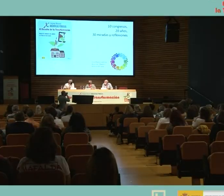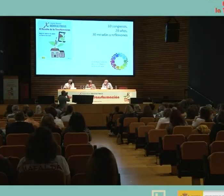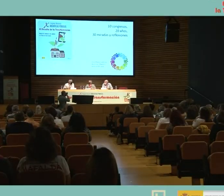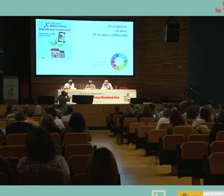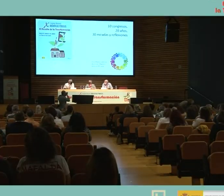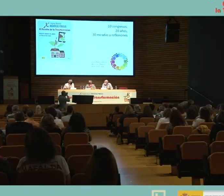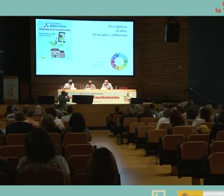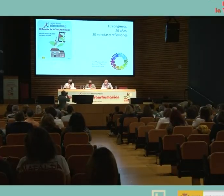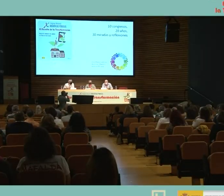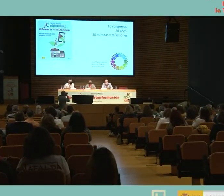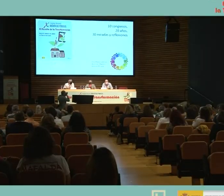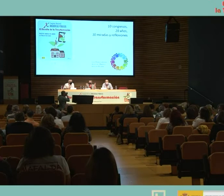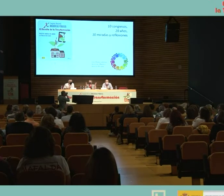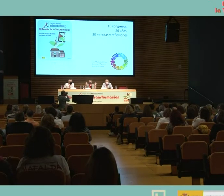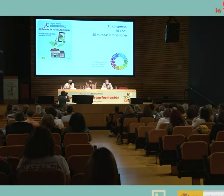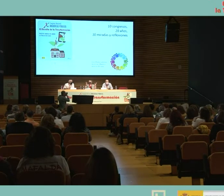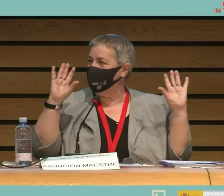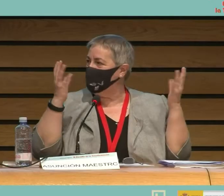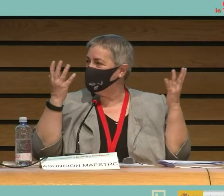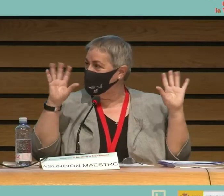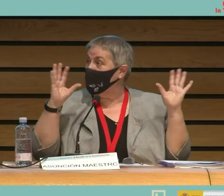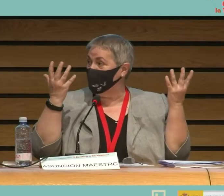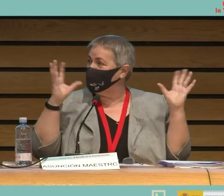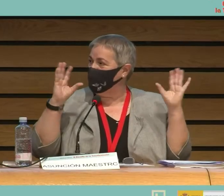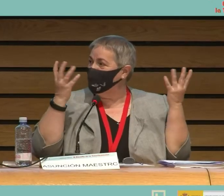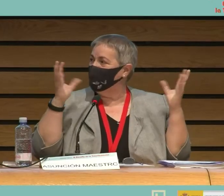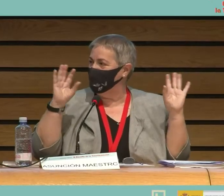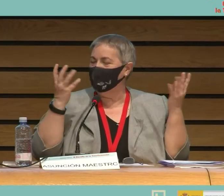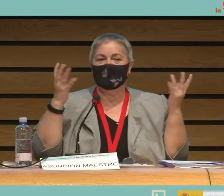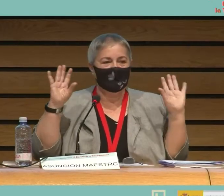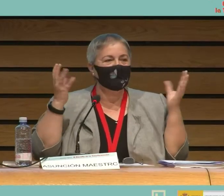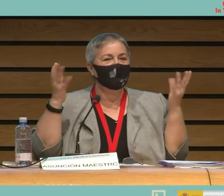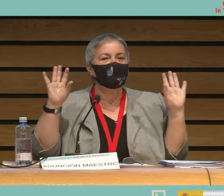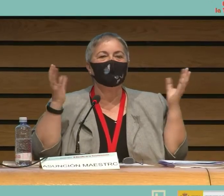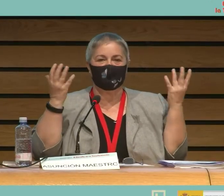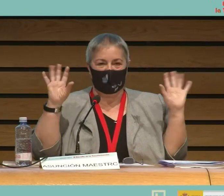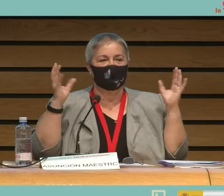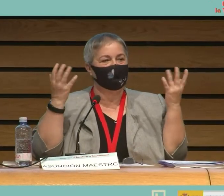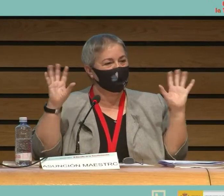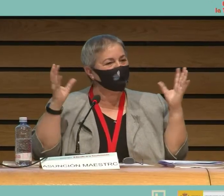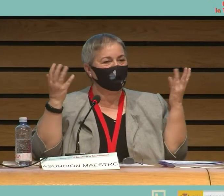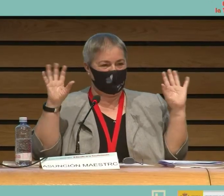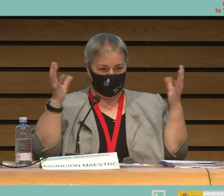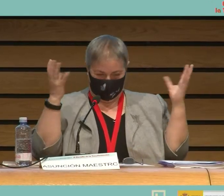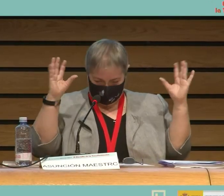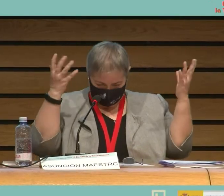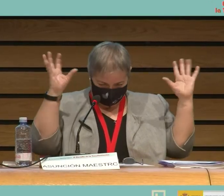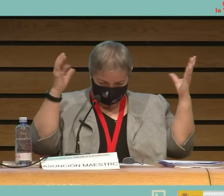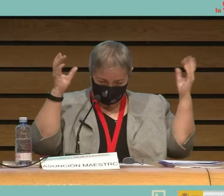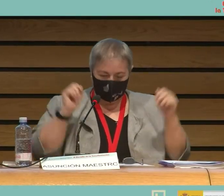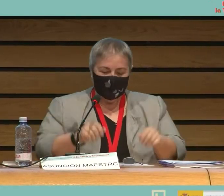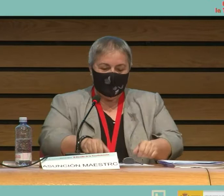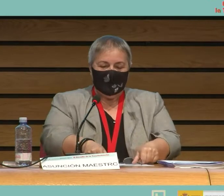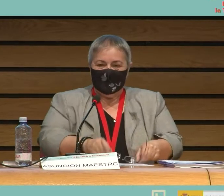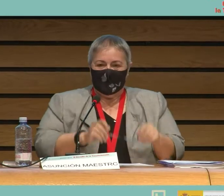Con lo cual espero que el mensaje sea claro. Pero yo les voy a aplaudir a los traductores. Ahora que no están, pues mi agradecimiento a los traductores.